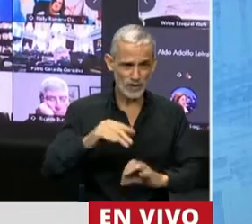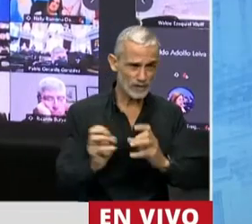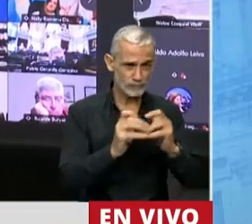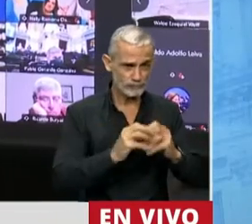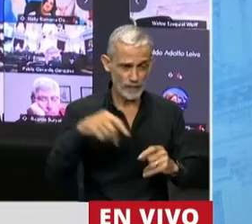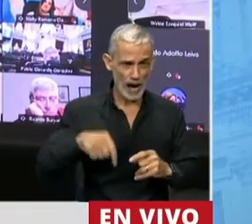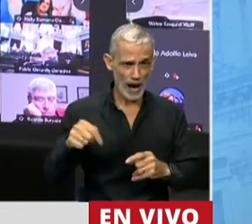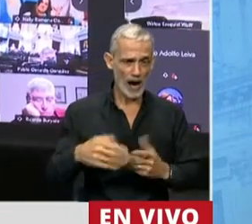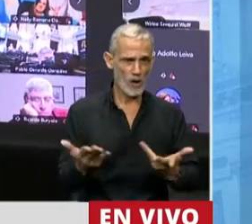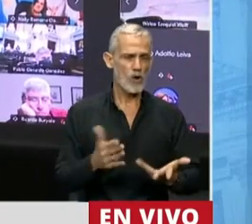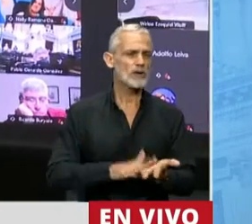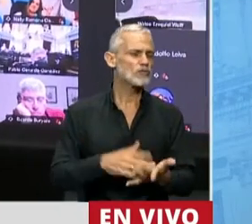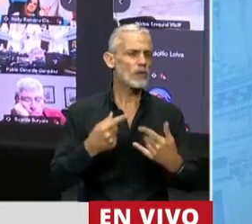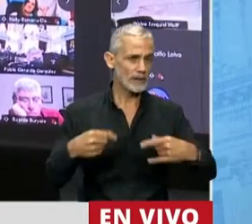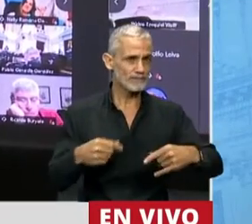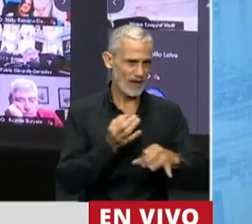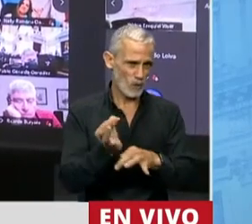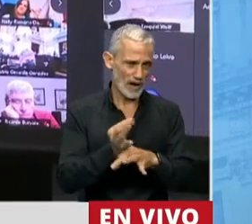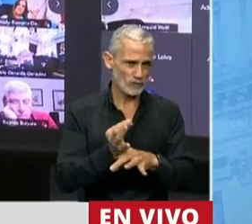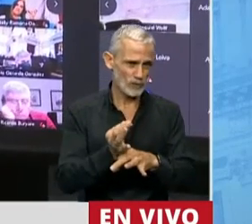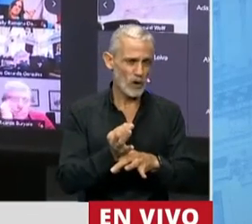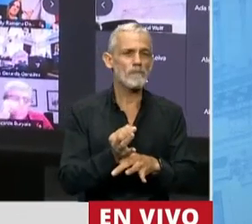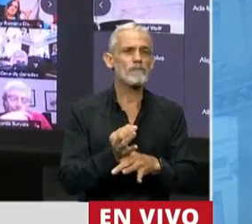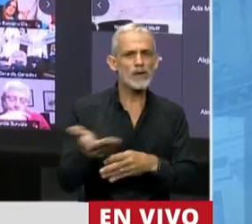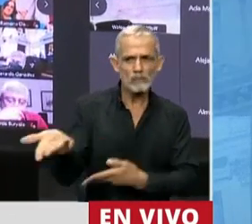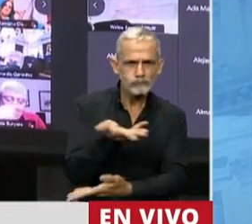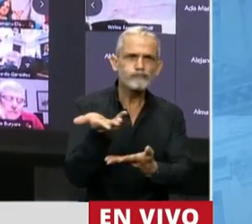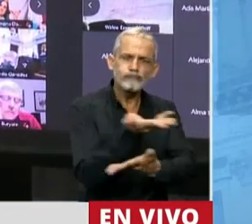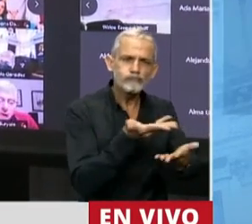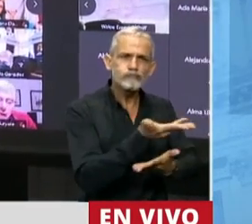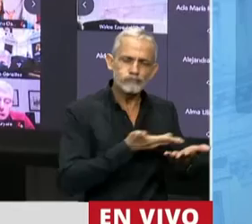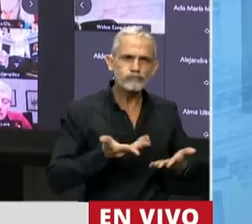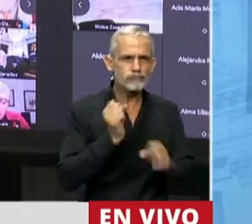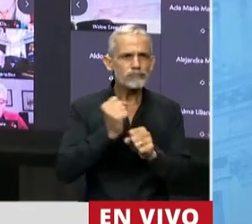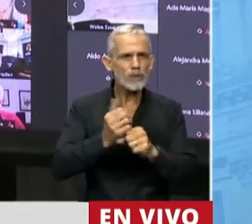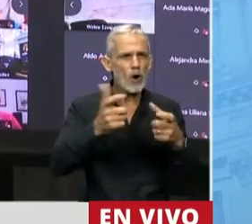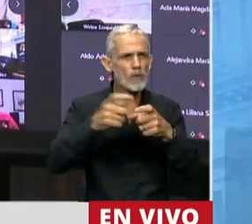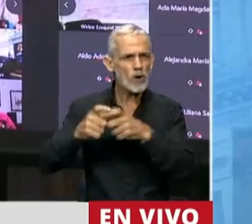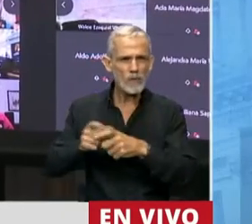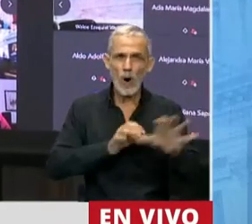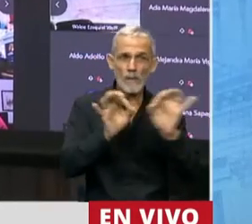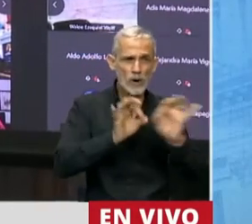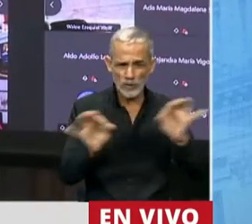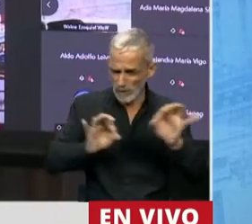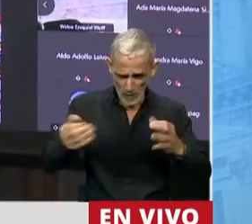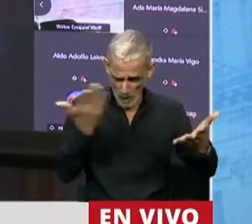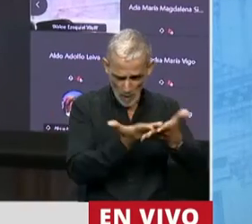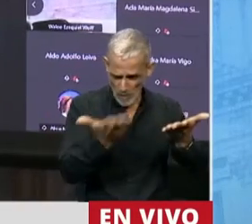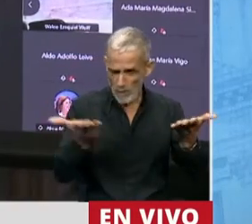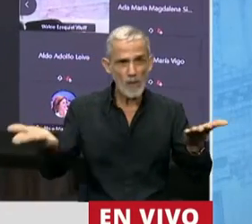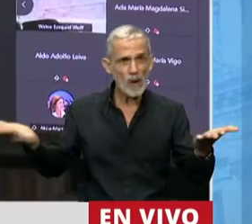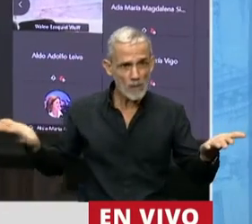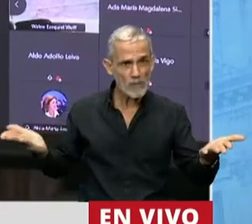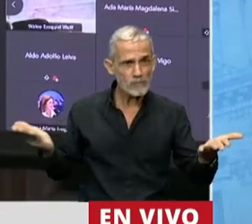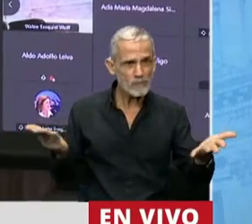debatiendo ahora, que hemos compartido y trabajado desde un conjunto de proyectos presentados